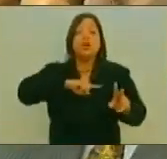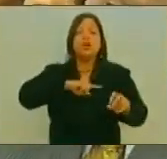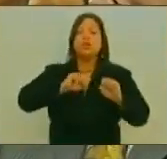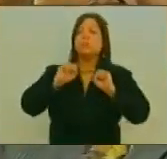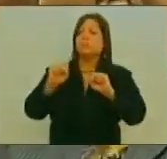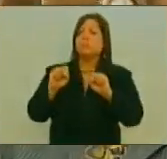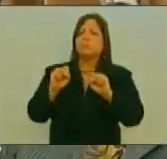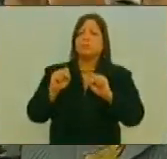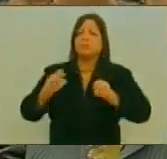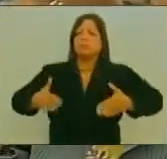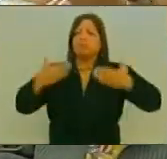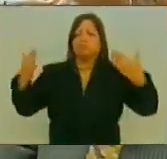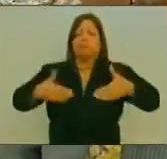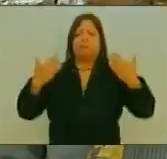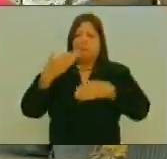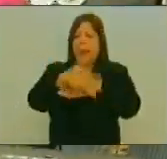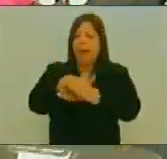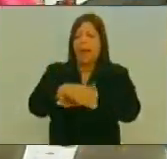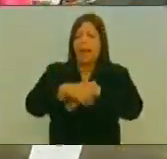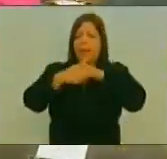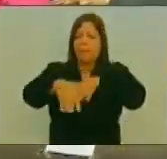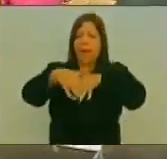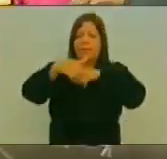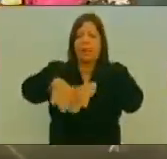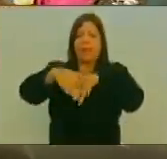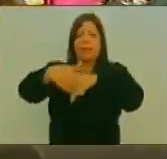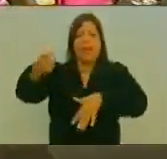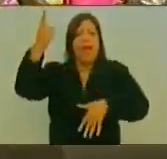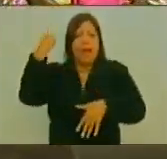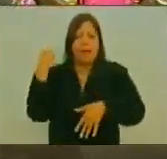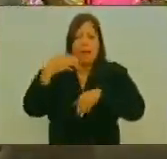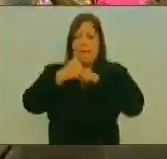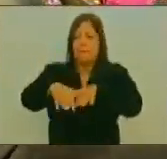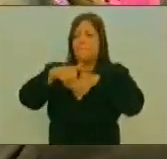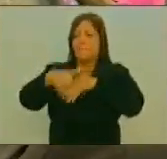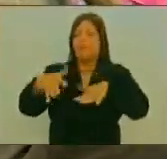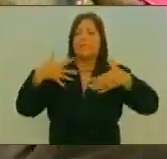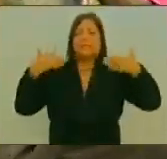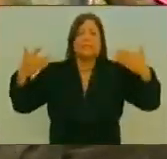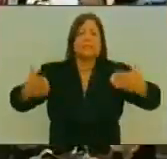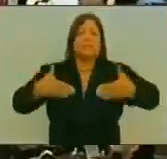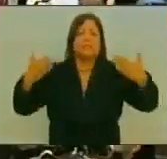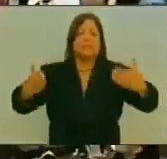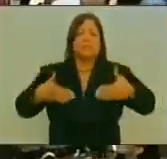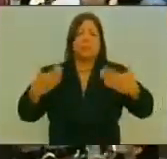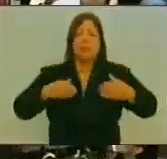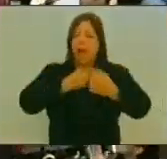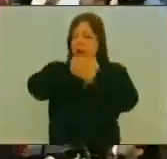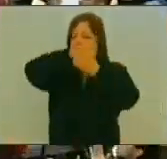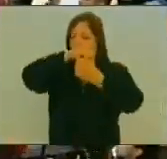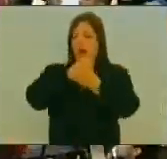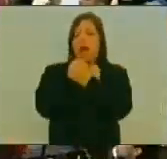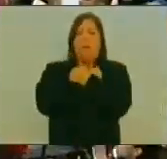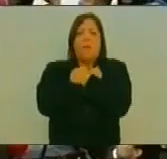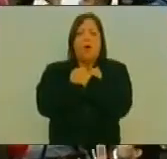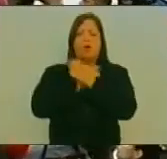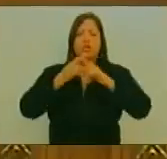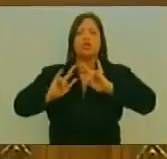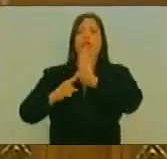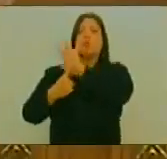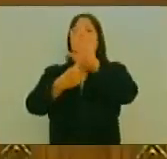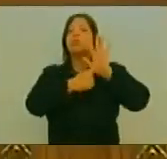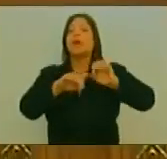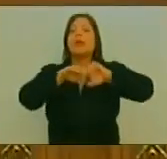Desbordarse De alegría En las calles De Caracas La respuesta De nuestro pueblo Fue que con amor Nosotros le estamos